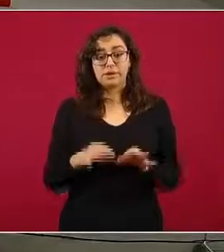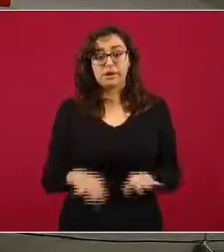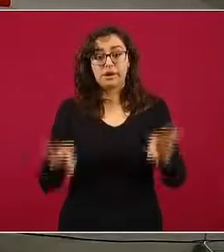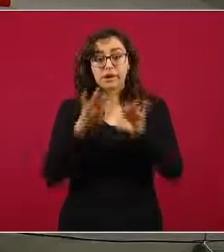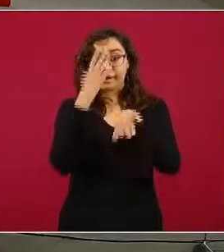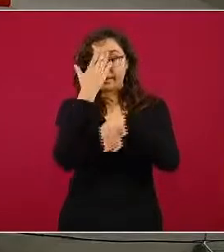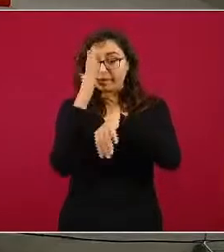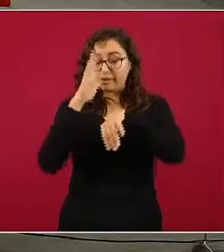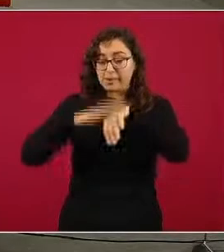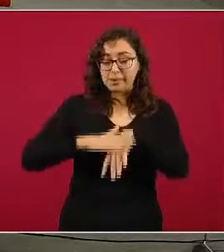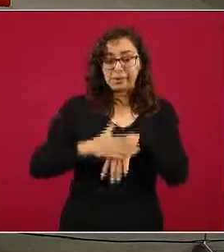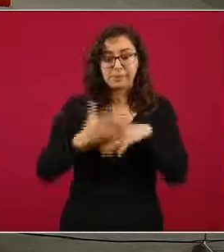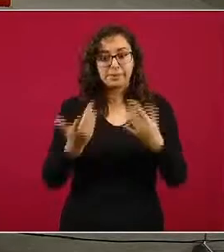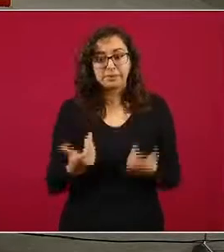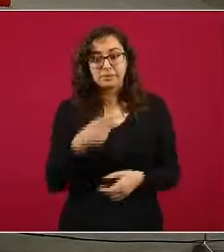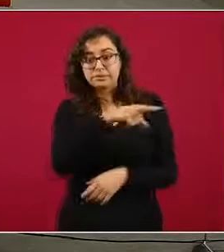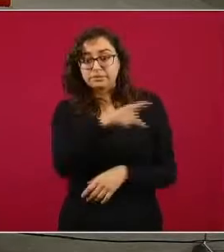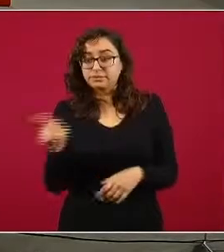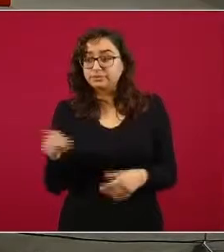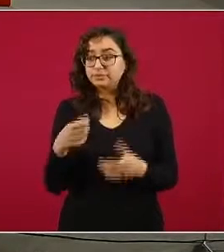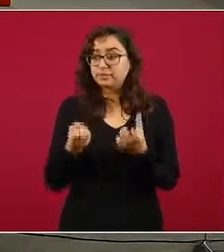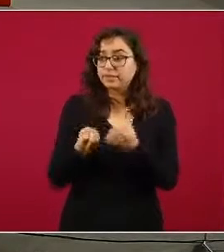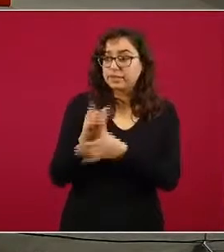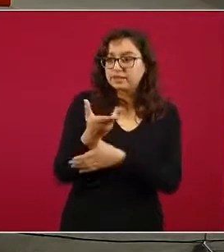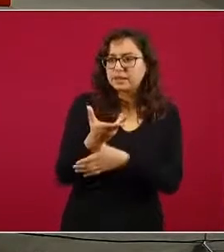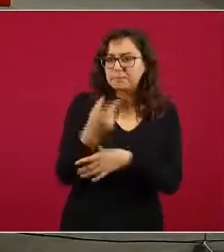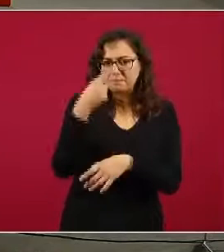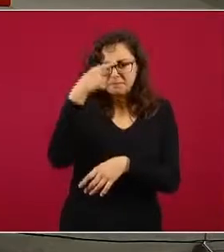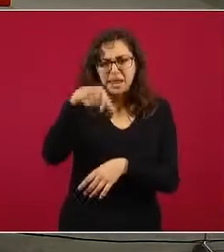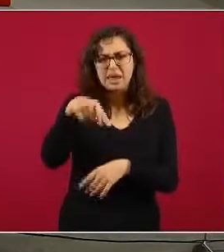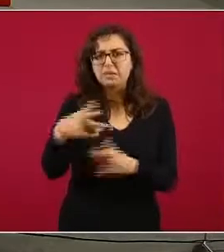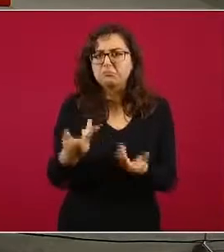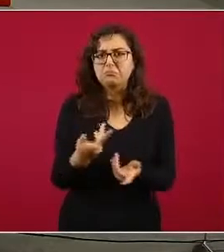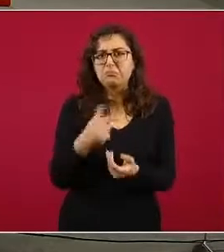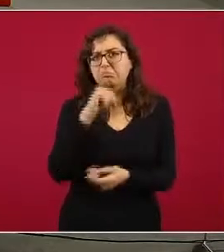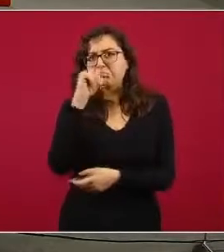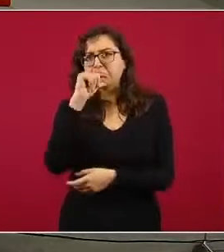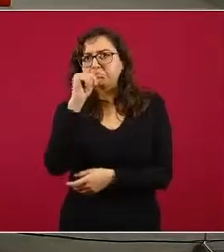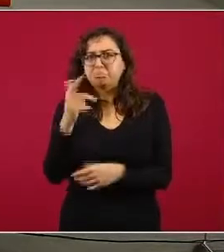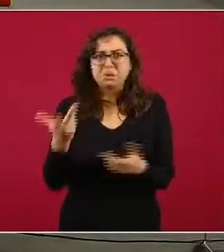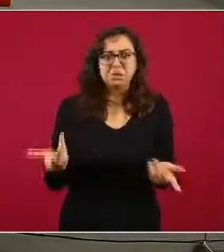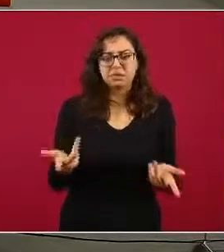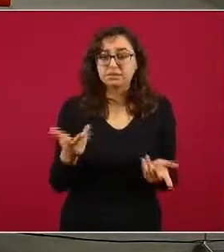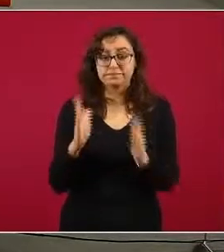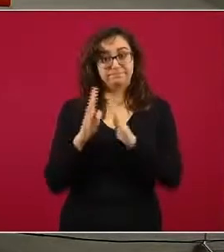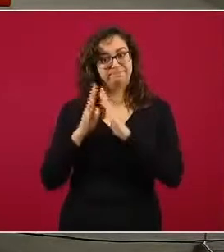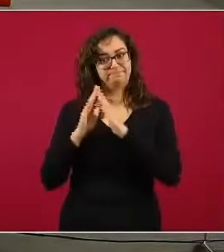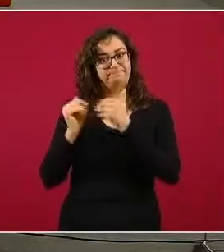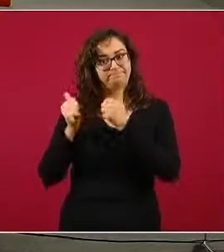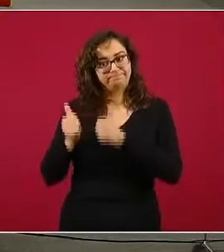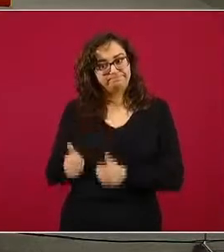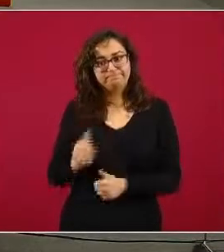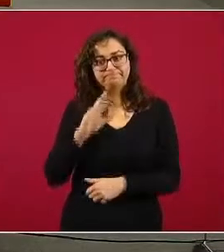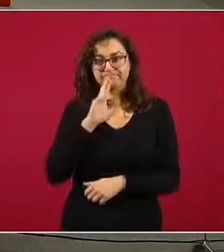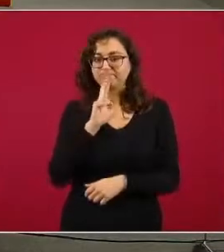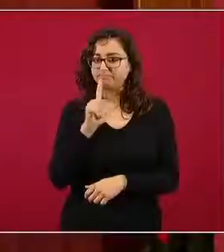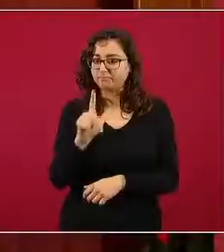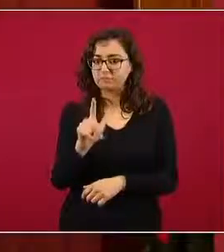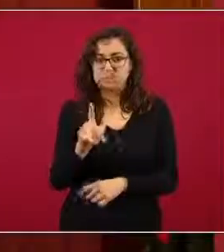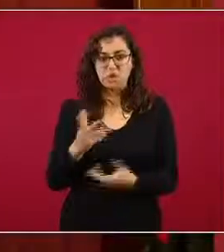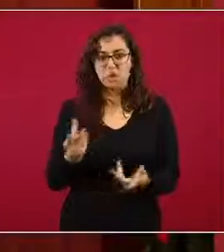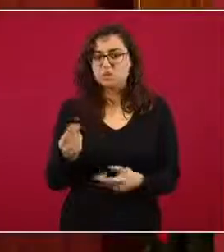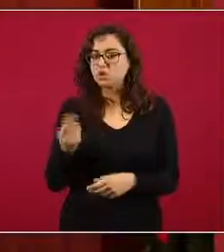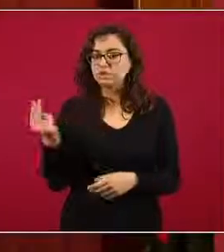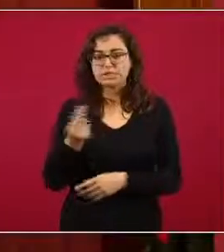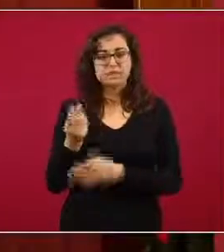o importante que realizar en el espacio público, debemos de quedarnos resguardados lo más, el mayor tiempo